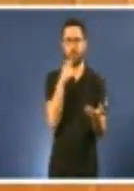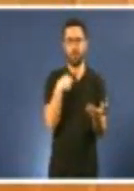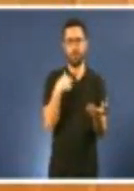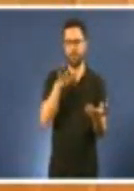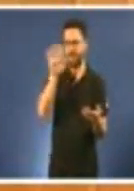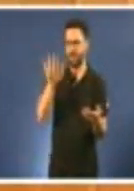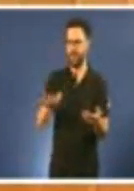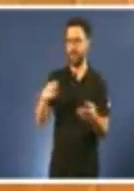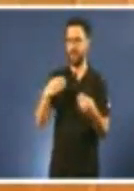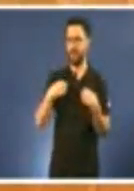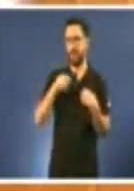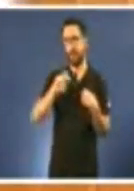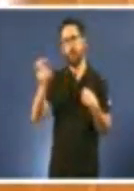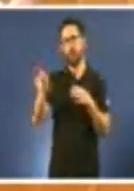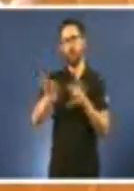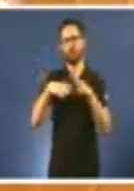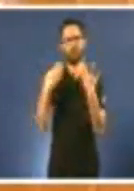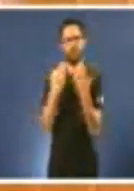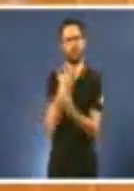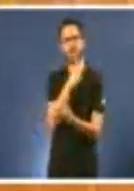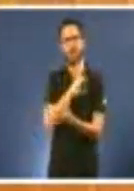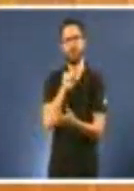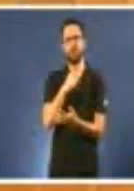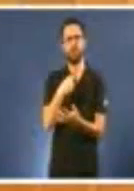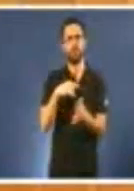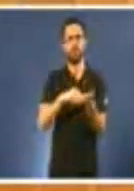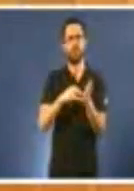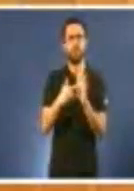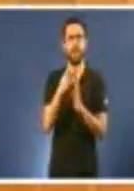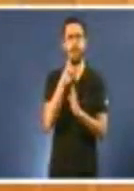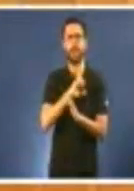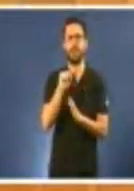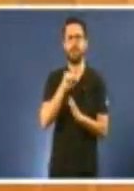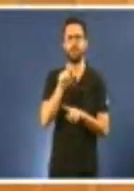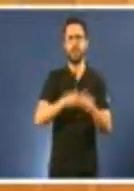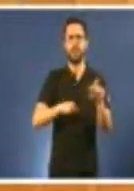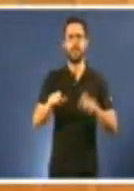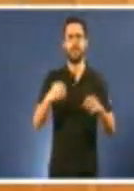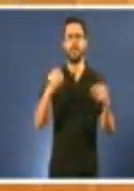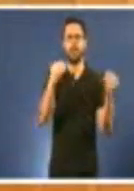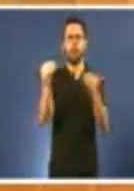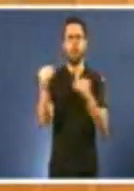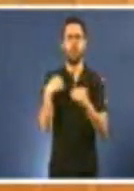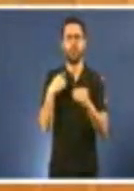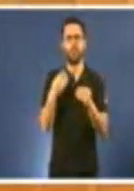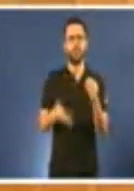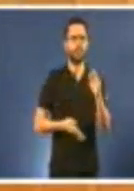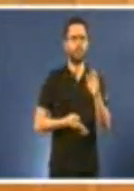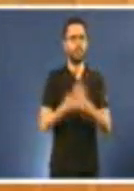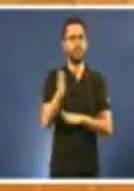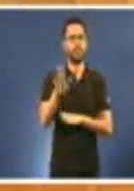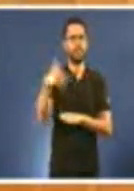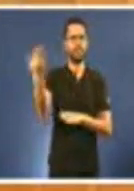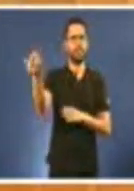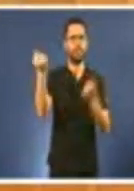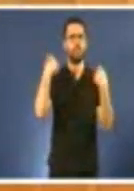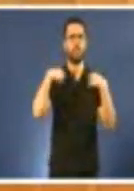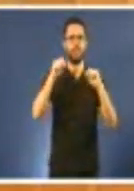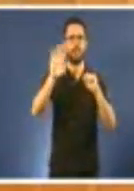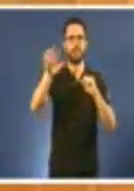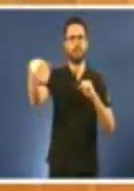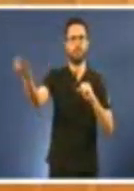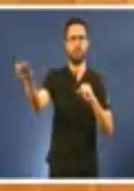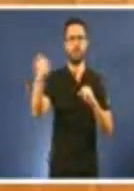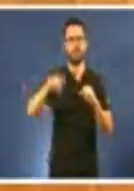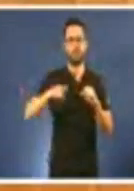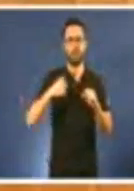Pero que ven a decirnos aquí un plan maravilloso para que a xente moza vaya a facer prácticas fora. Como non nos xegaos que